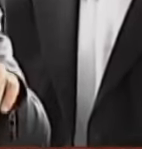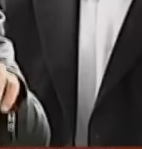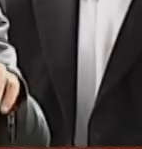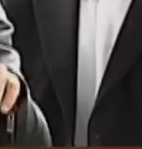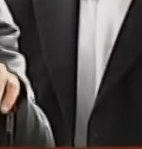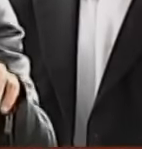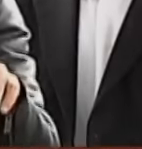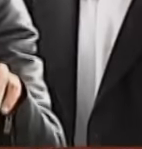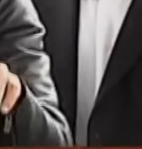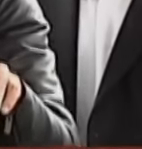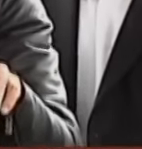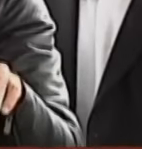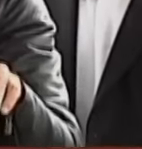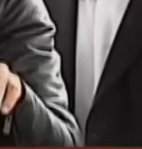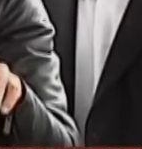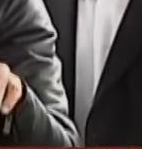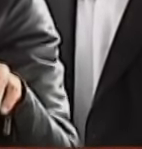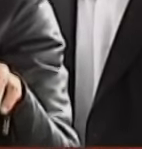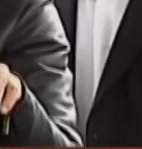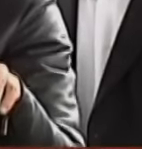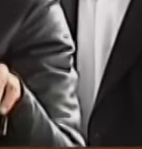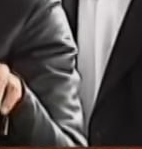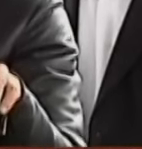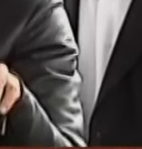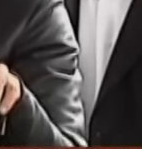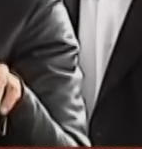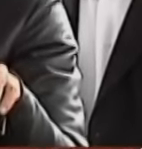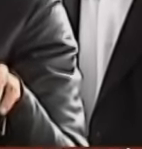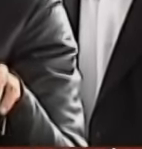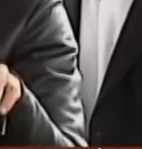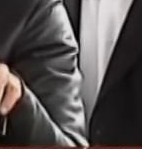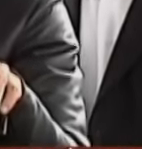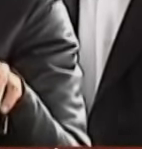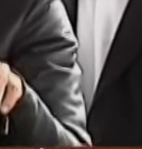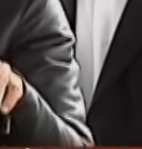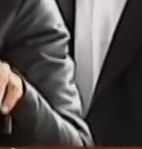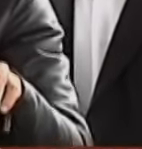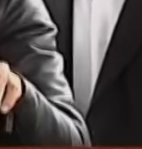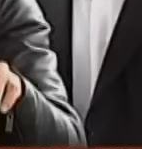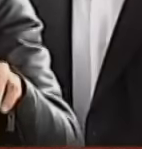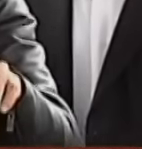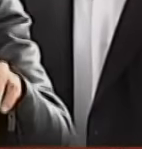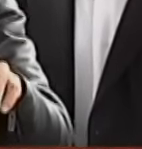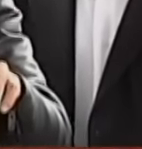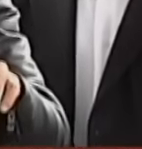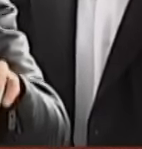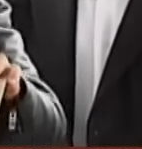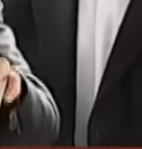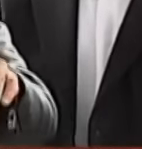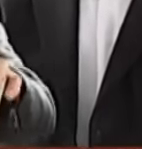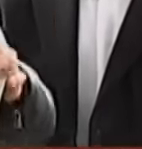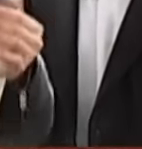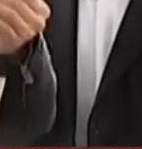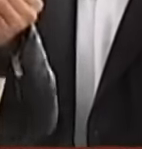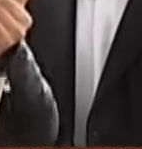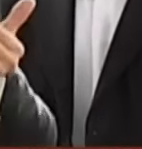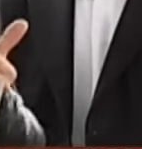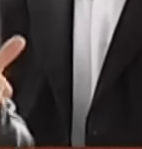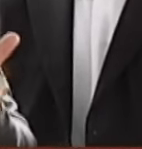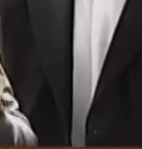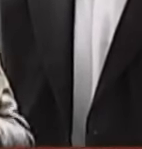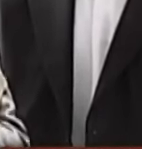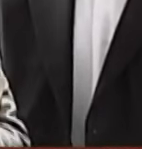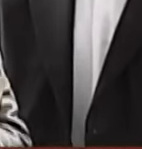Estamos haciendo y aprovechando transferencias de tecnología Y estamos dándole un plus también de